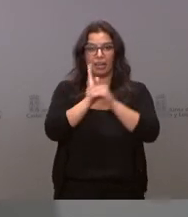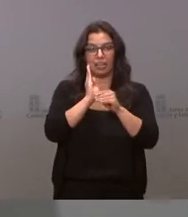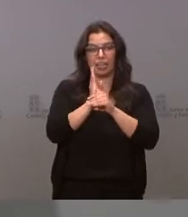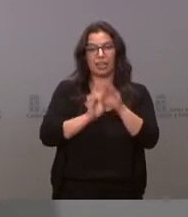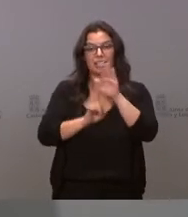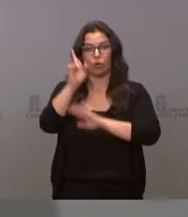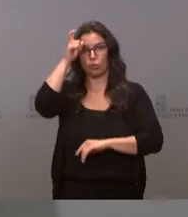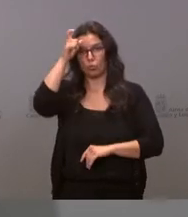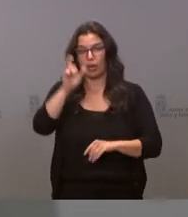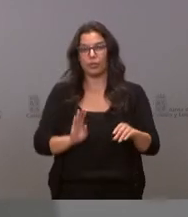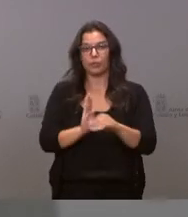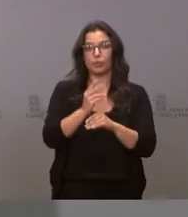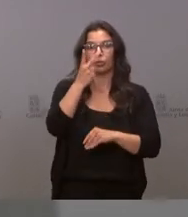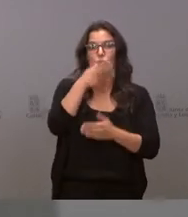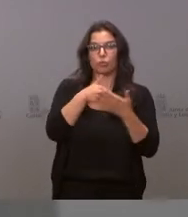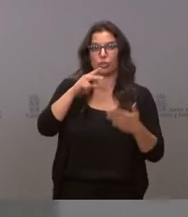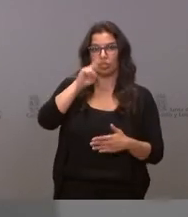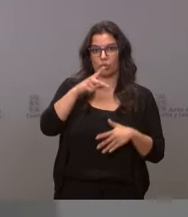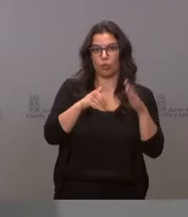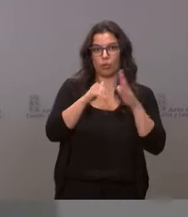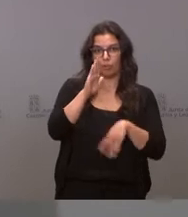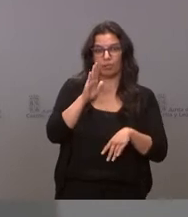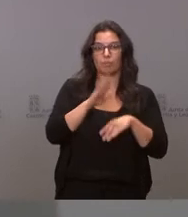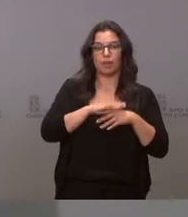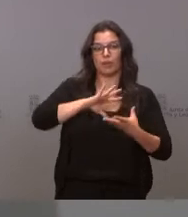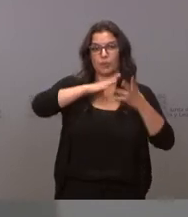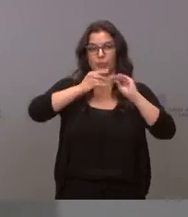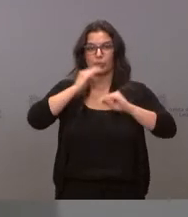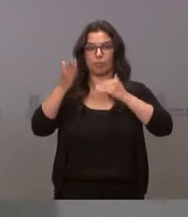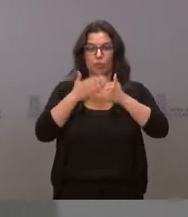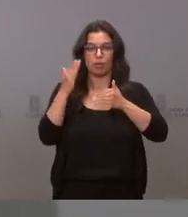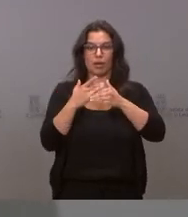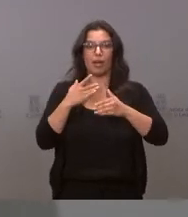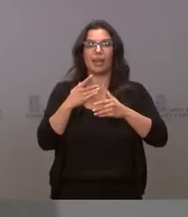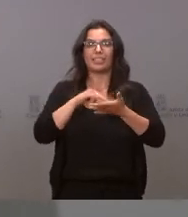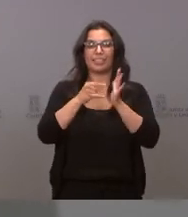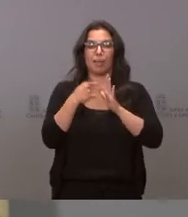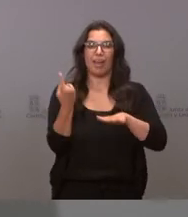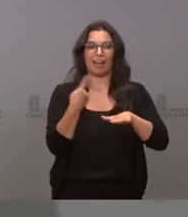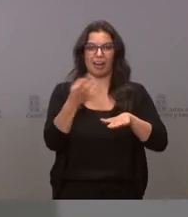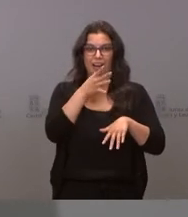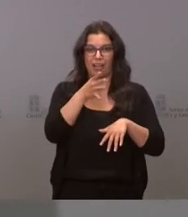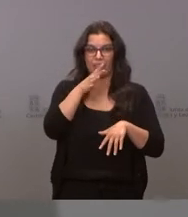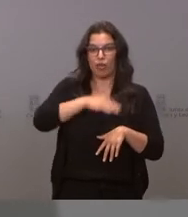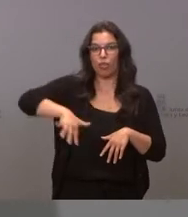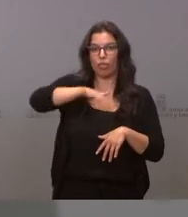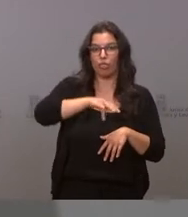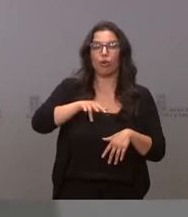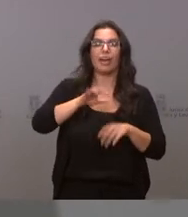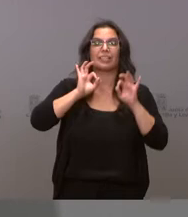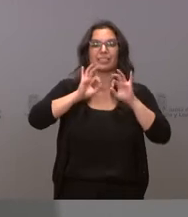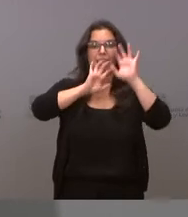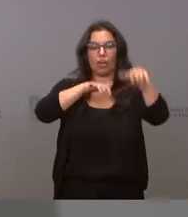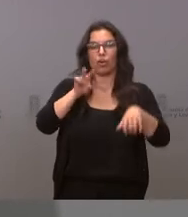Rural destina más de 2 millones de euros a la modernización del regadío en la zona de Villarnera de la Vega, en León.